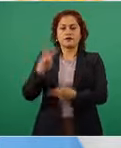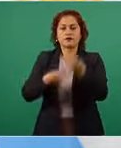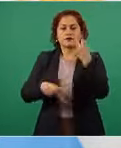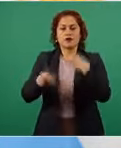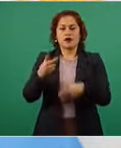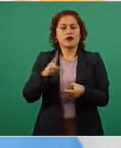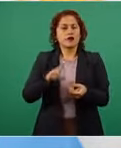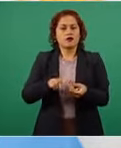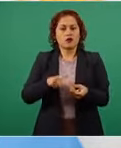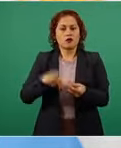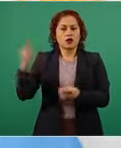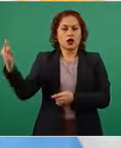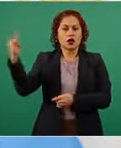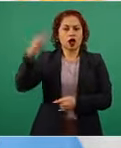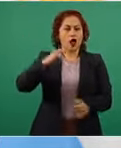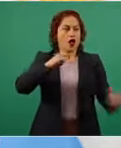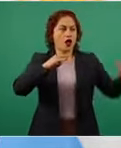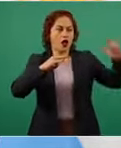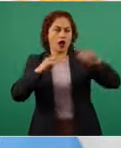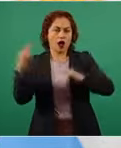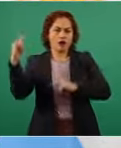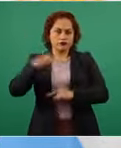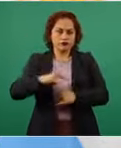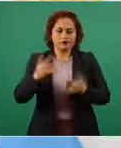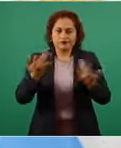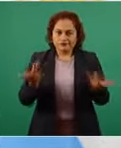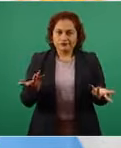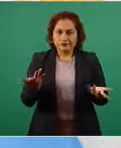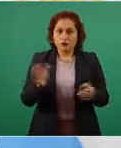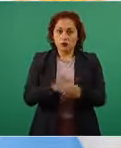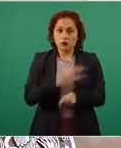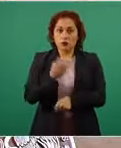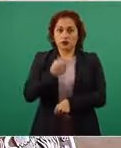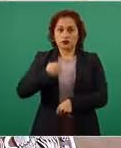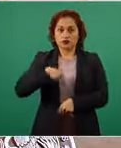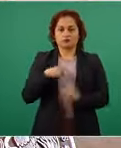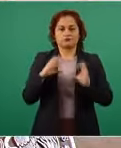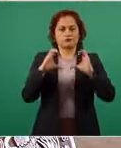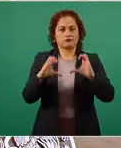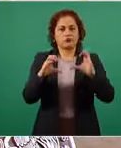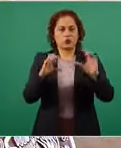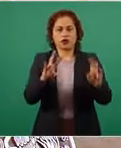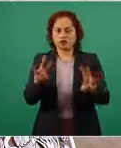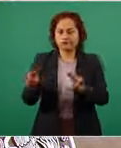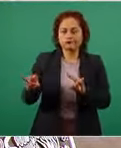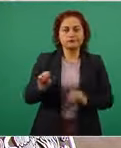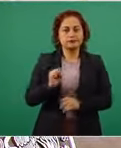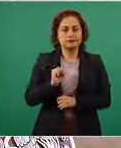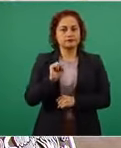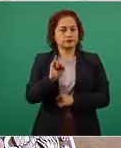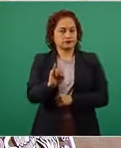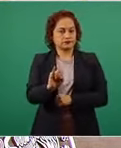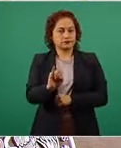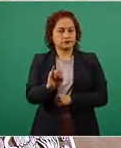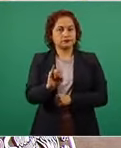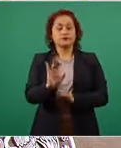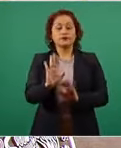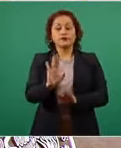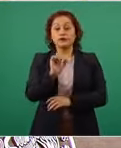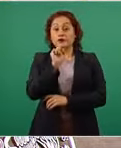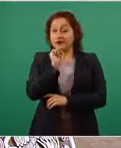y por eso nosotros tenemos cuidados y precauciones también es verdad que en la